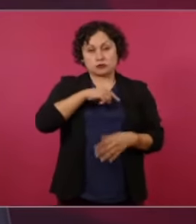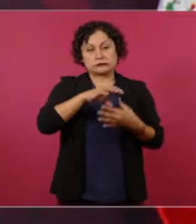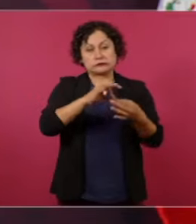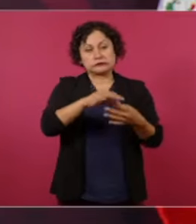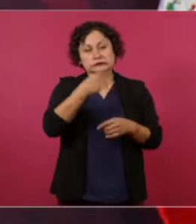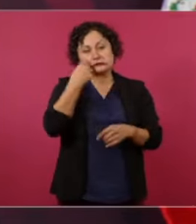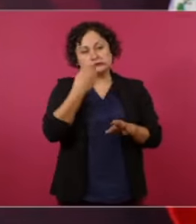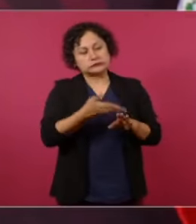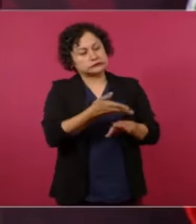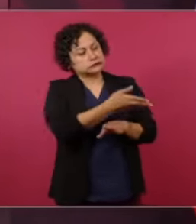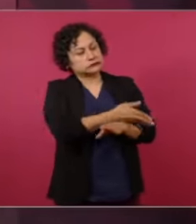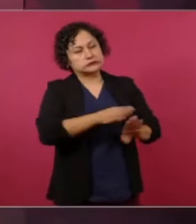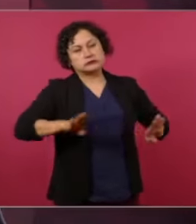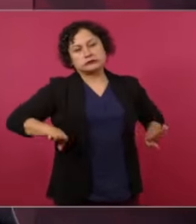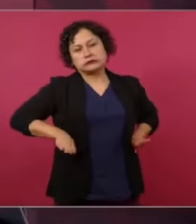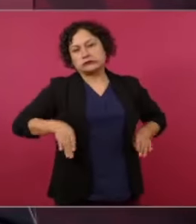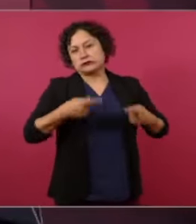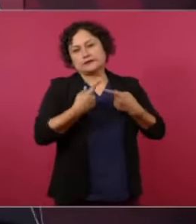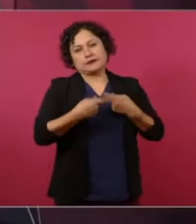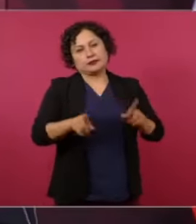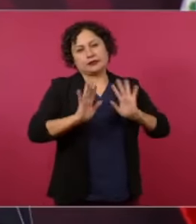y eran otras reglas